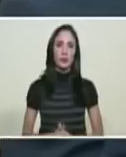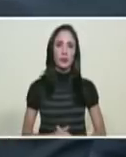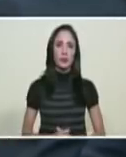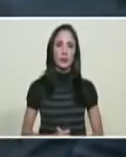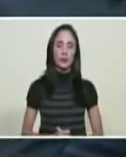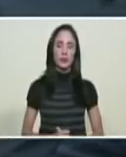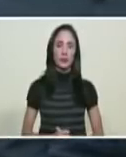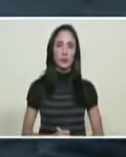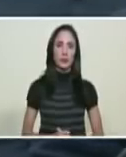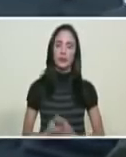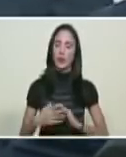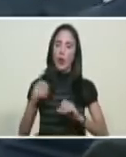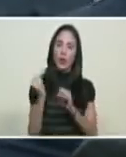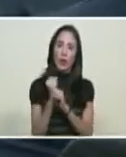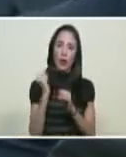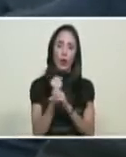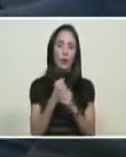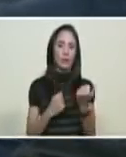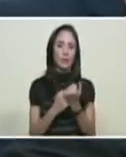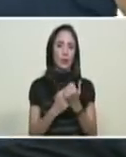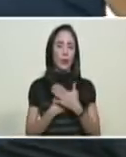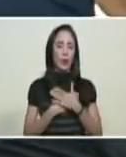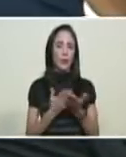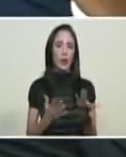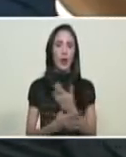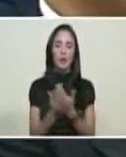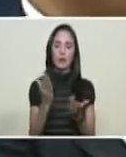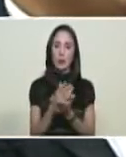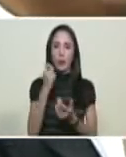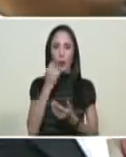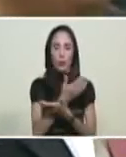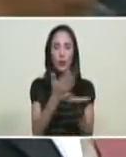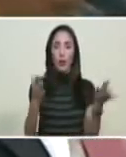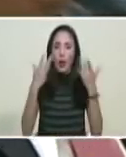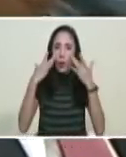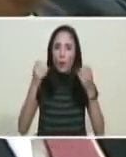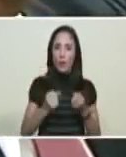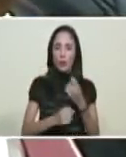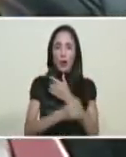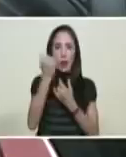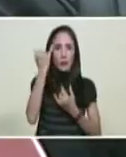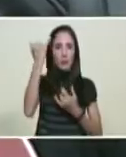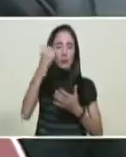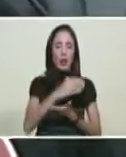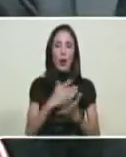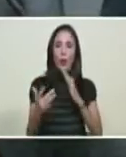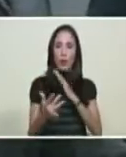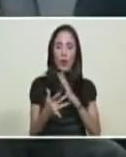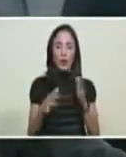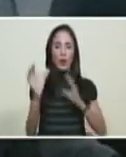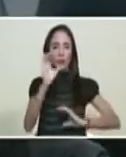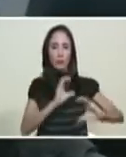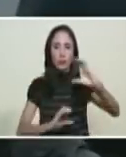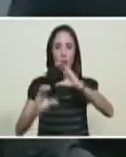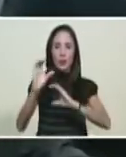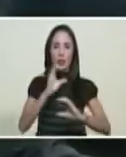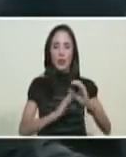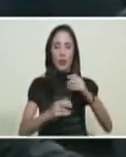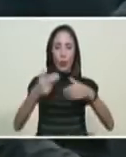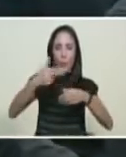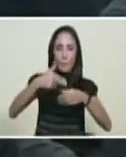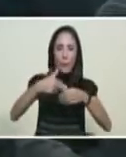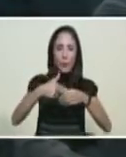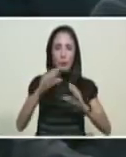profesionales de PDVSA, a los técnicos, científicos de